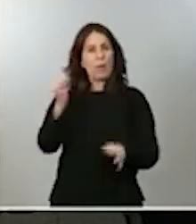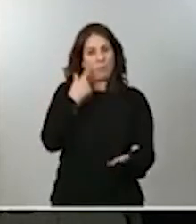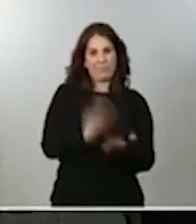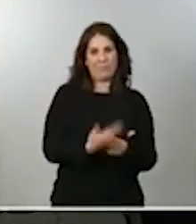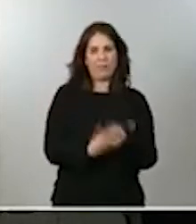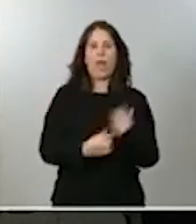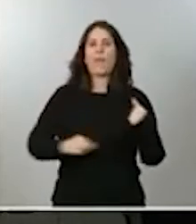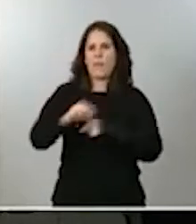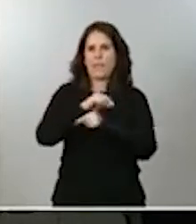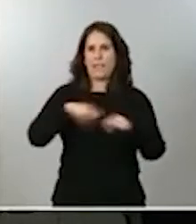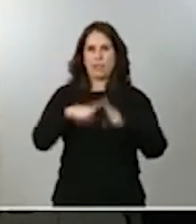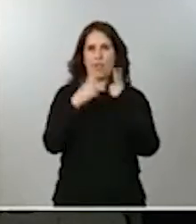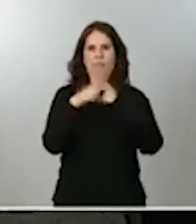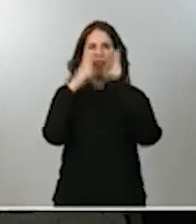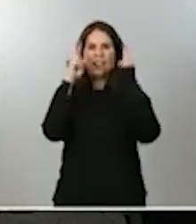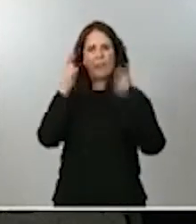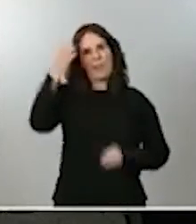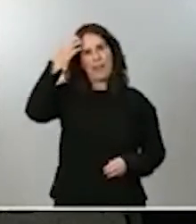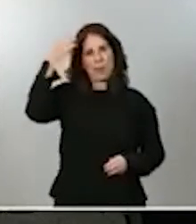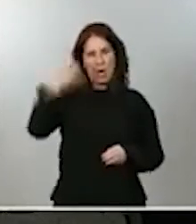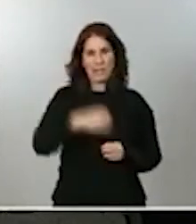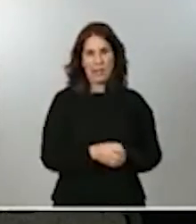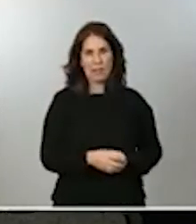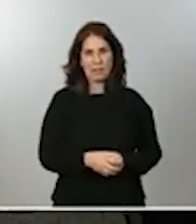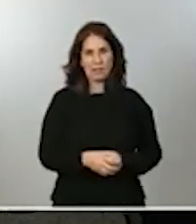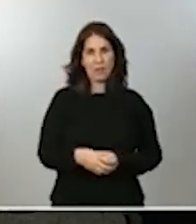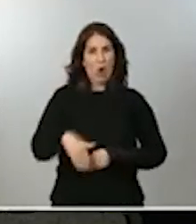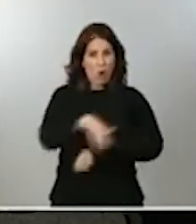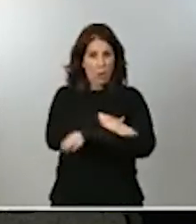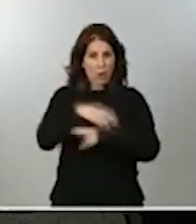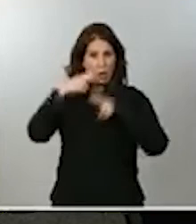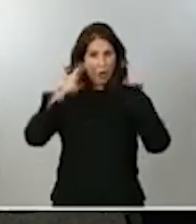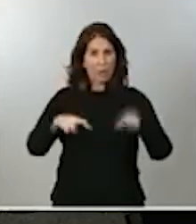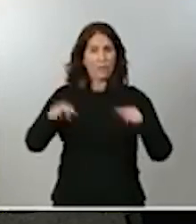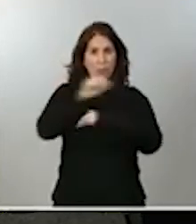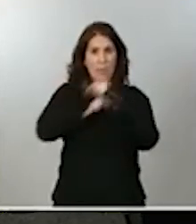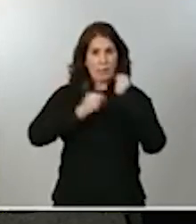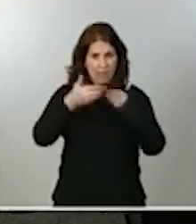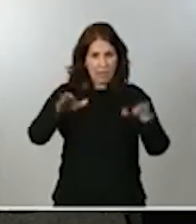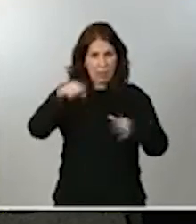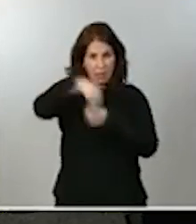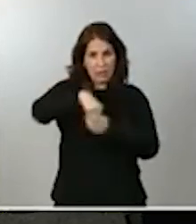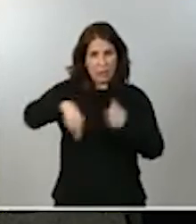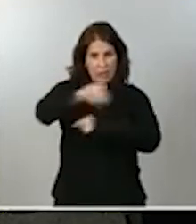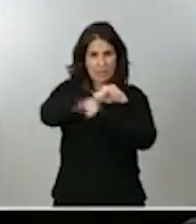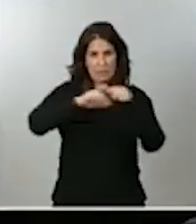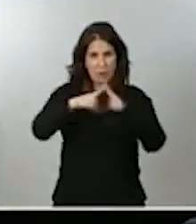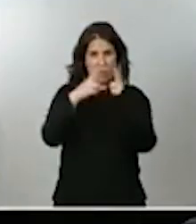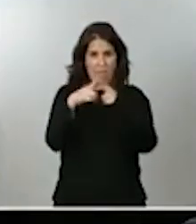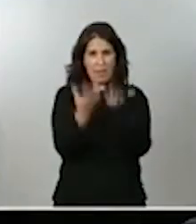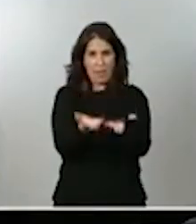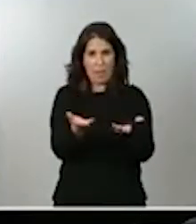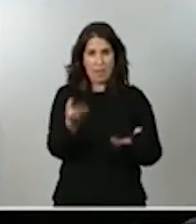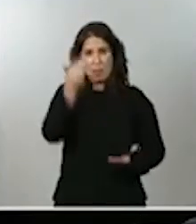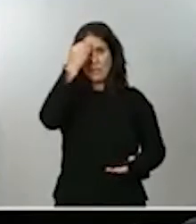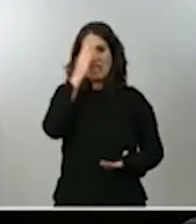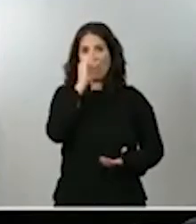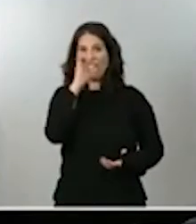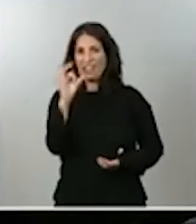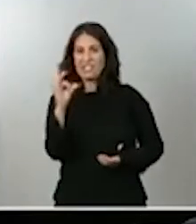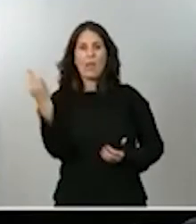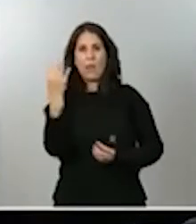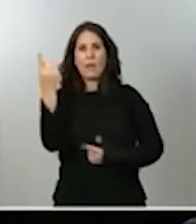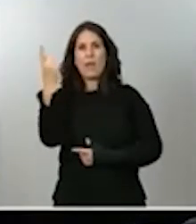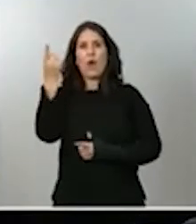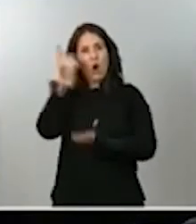aspecto de la monarquía. ¿Reconoce el Gobierno que es un debate abierto en la sociedad? ¿Cree el Gobierno que el CIS debería volver a preguntar por